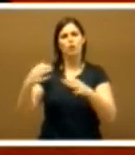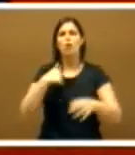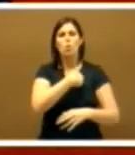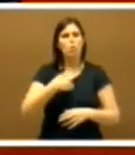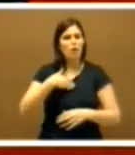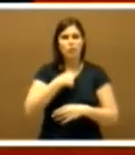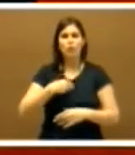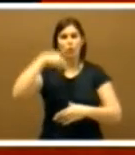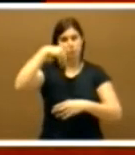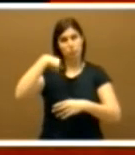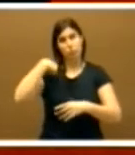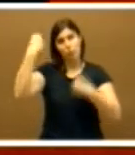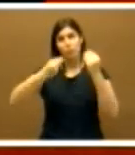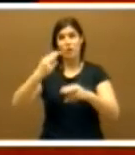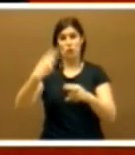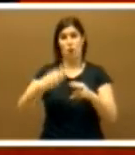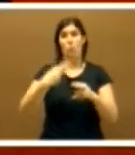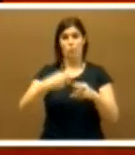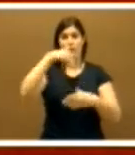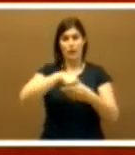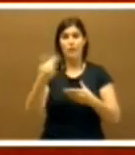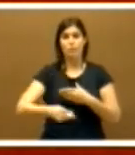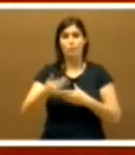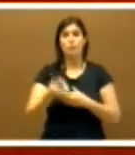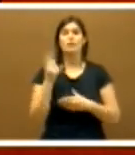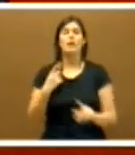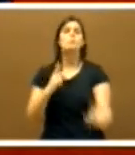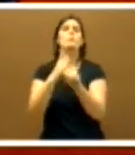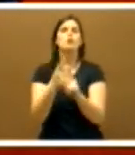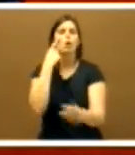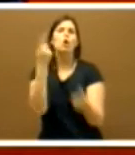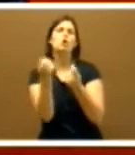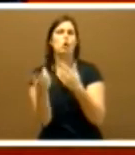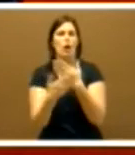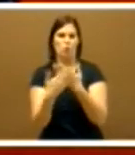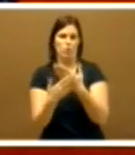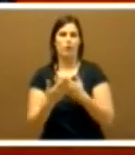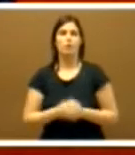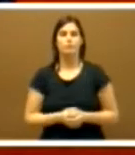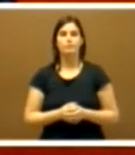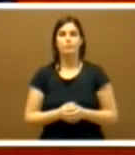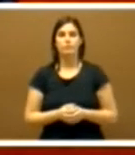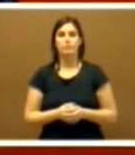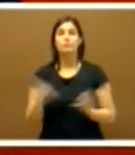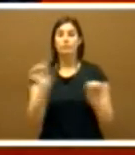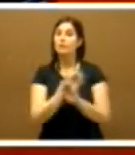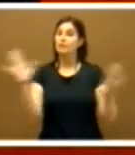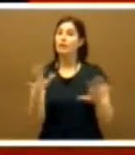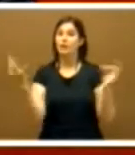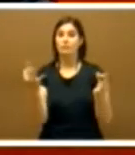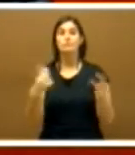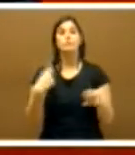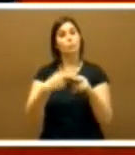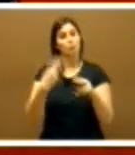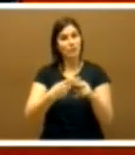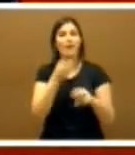tan importante en política como gobernar, que es como la de hacer oposición, la de controlar al Gobierno. Efectivamente, la política no son palabras,